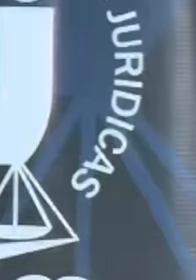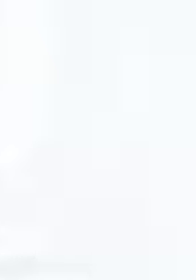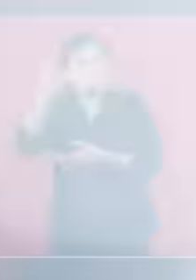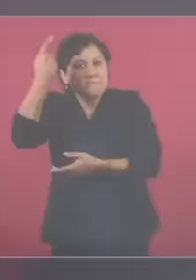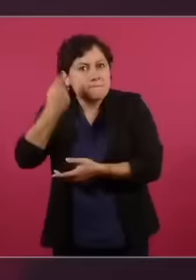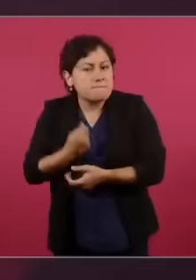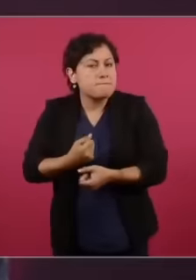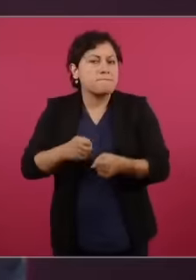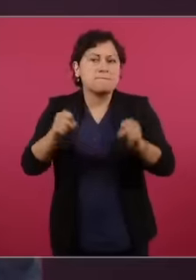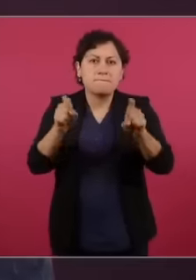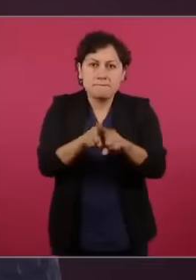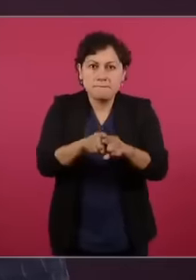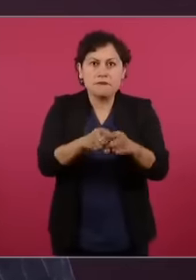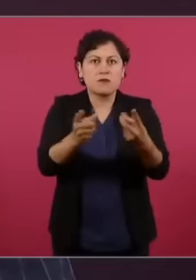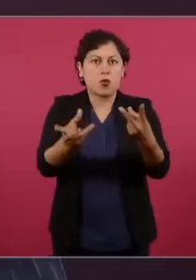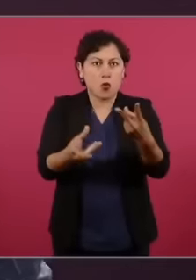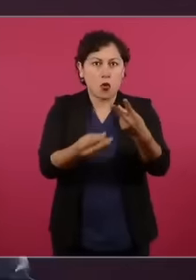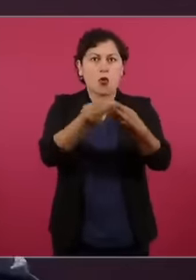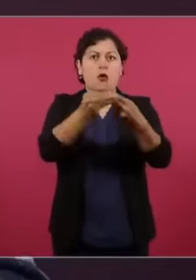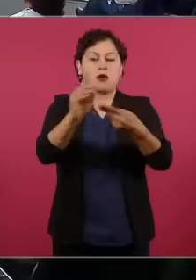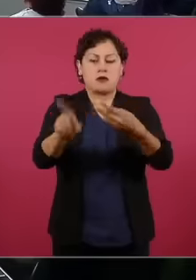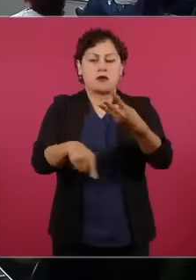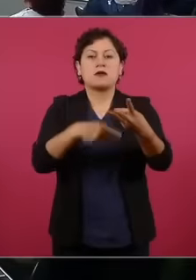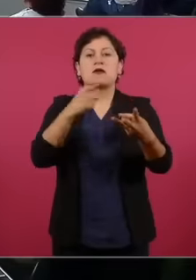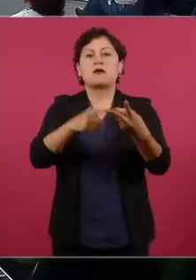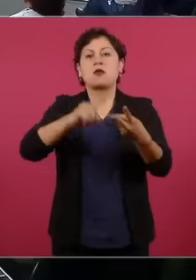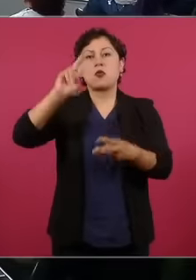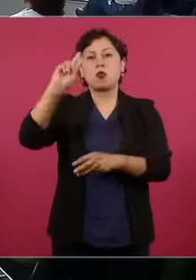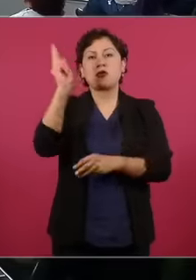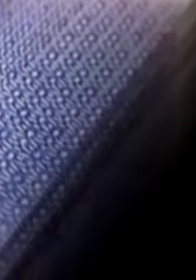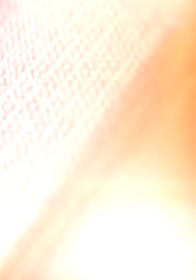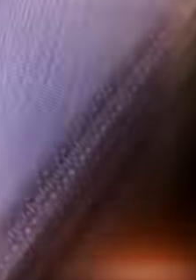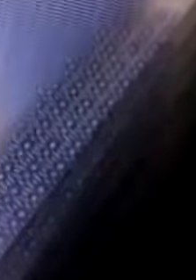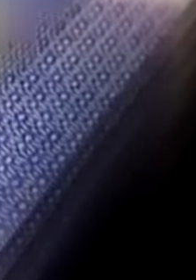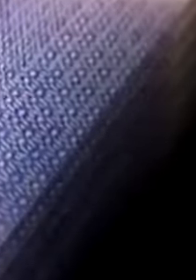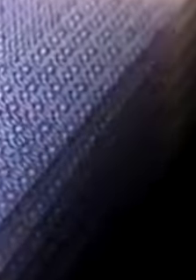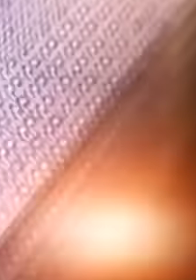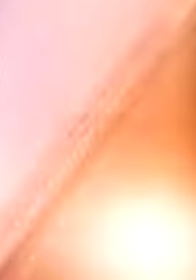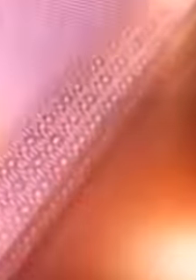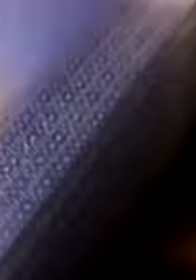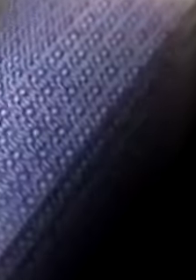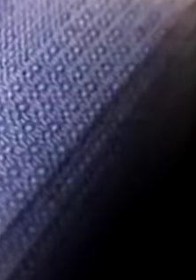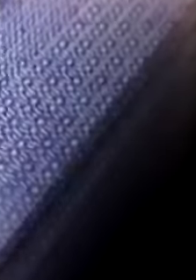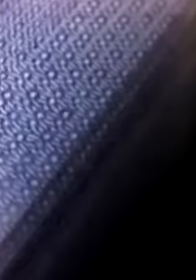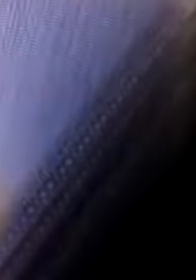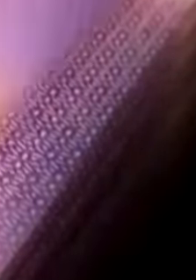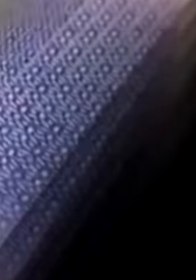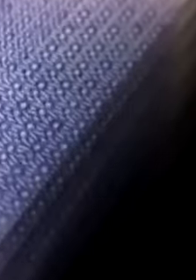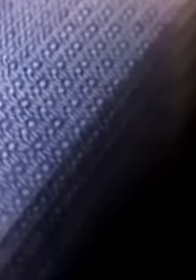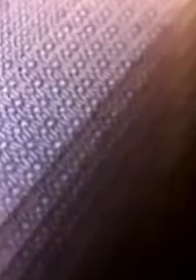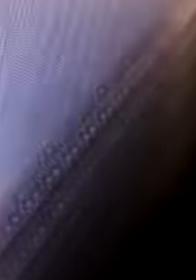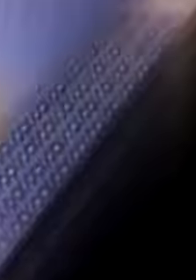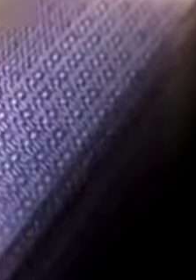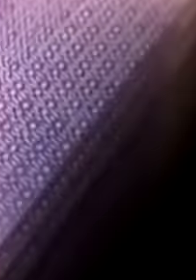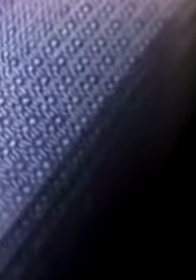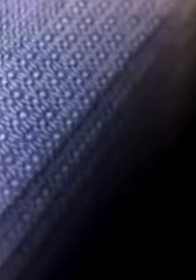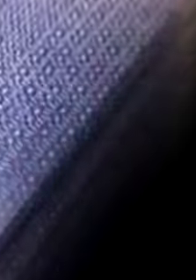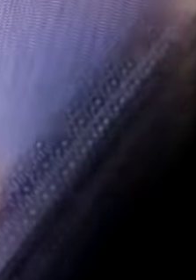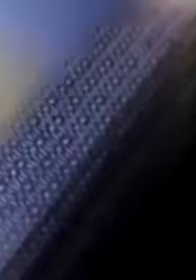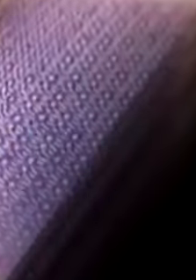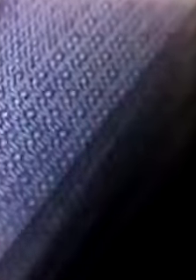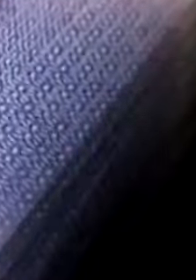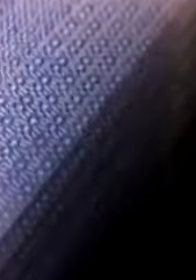tanto de la Universidad de Sinaloa y otro tanto del